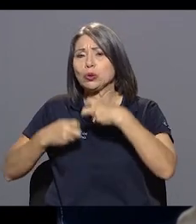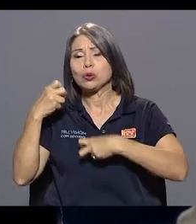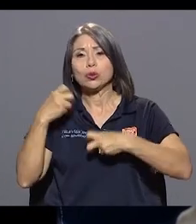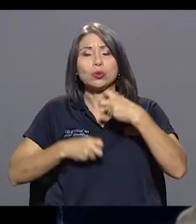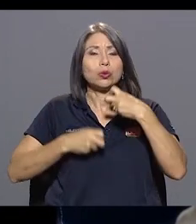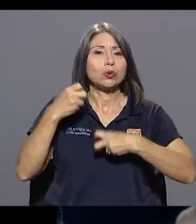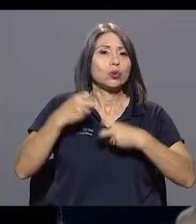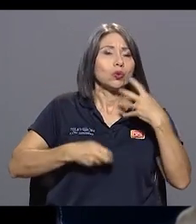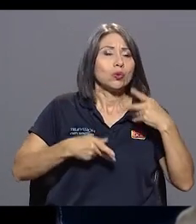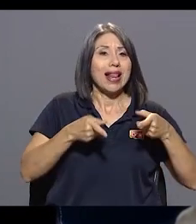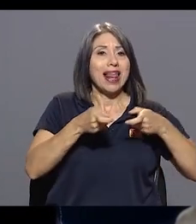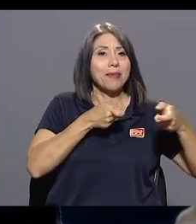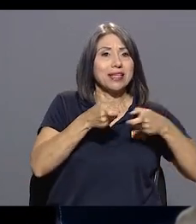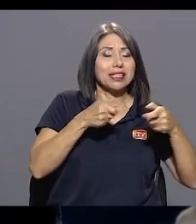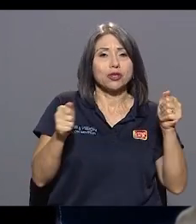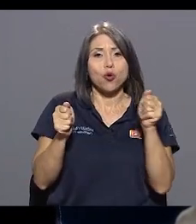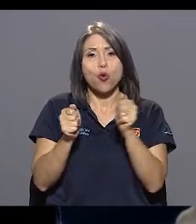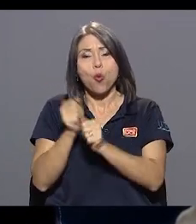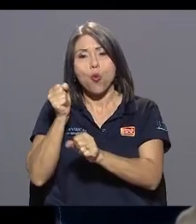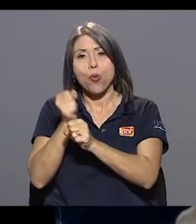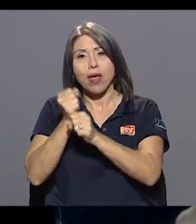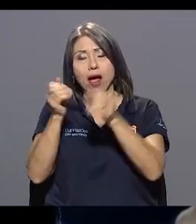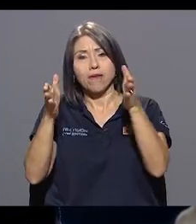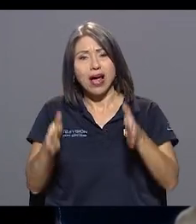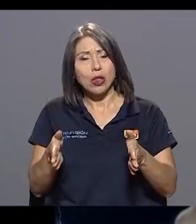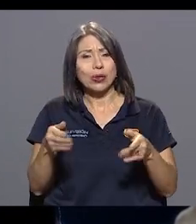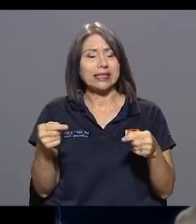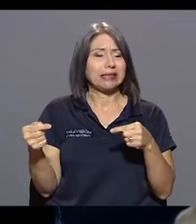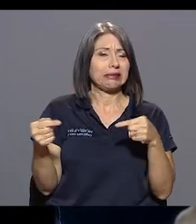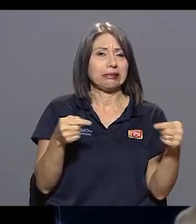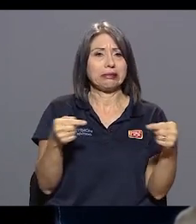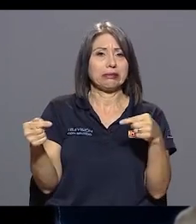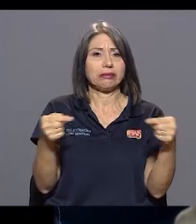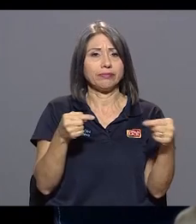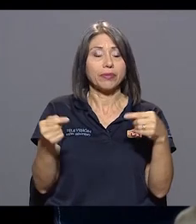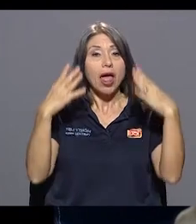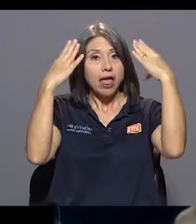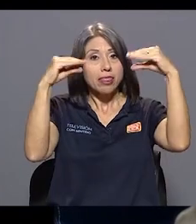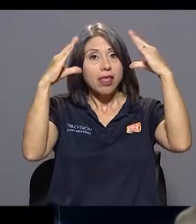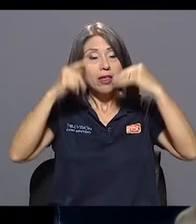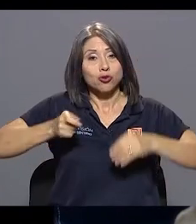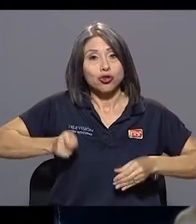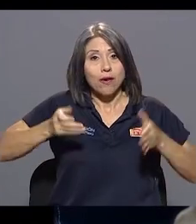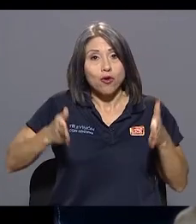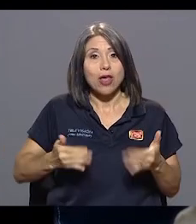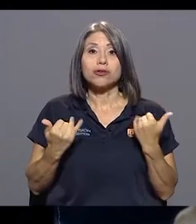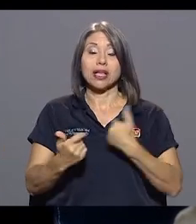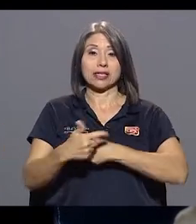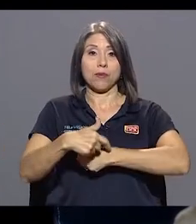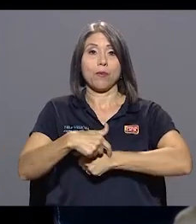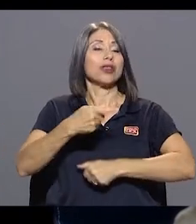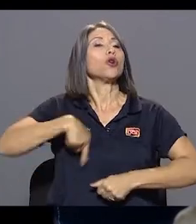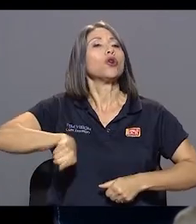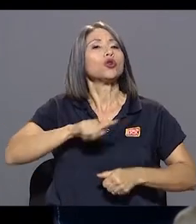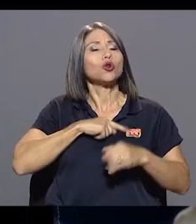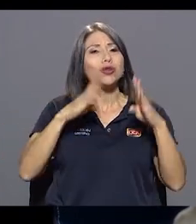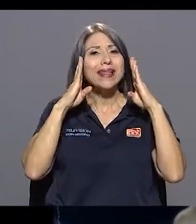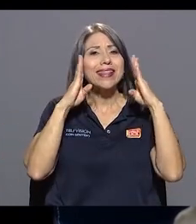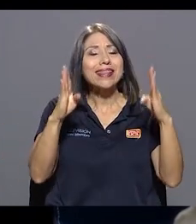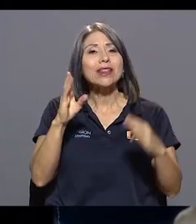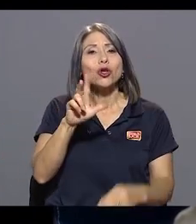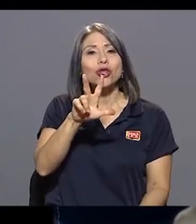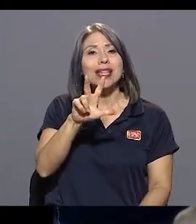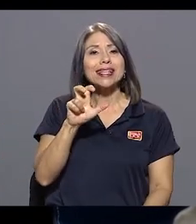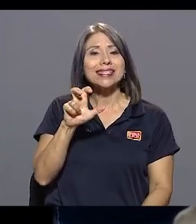administración y los trabajadores. Según los datos de los abogados, en este momento estamos tramitando 300